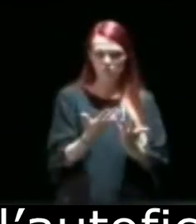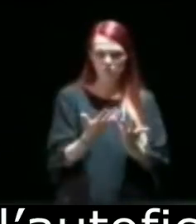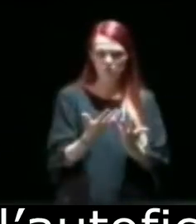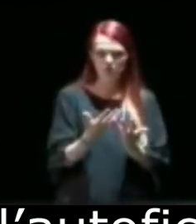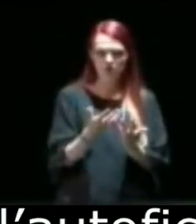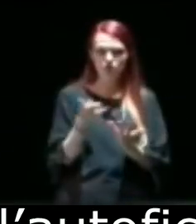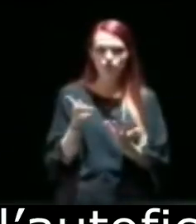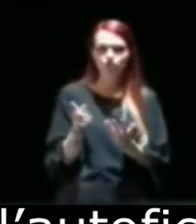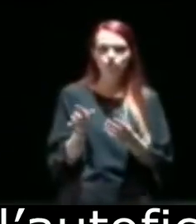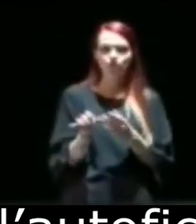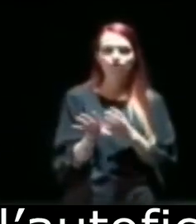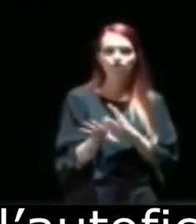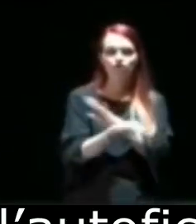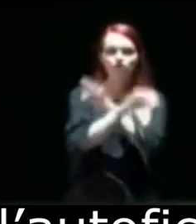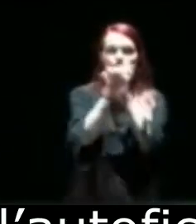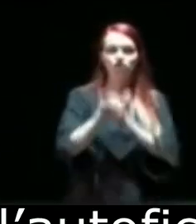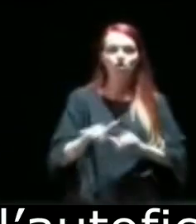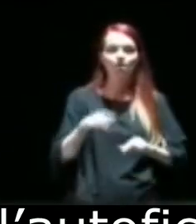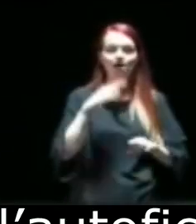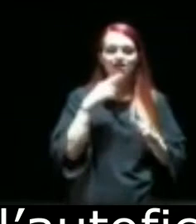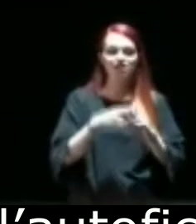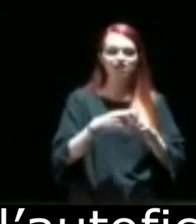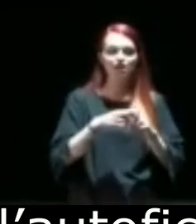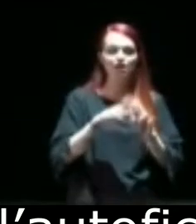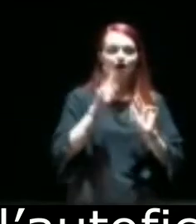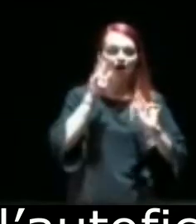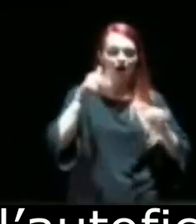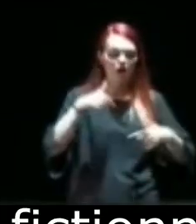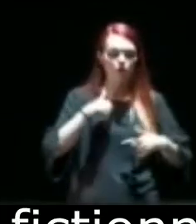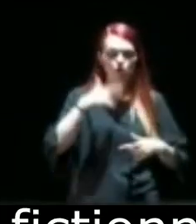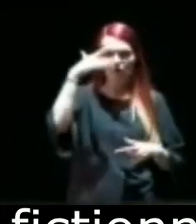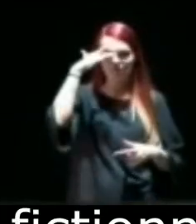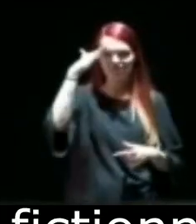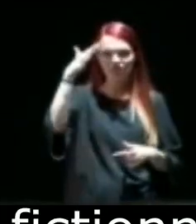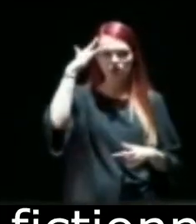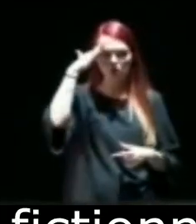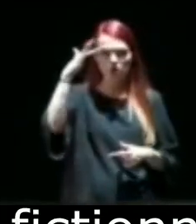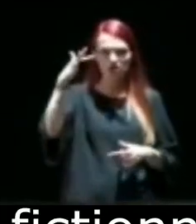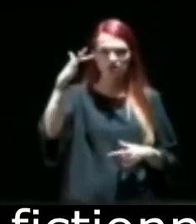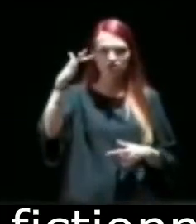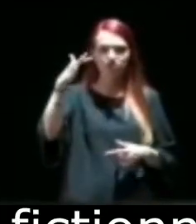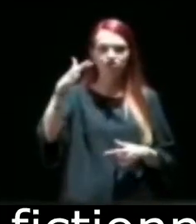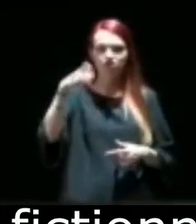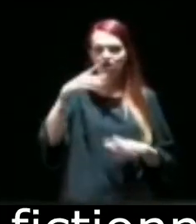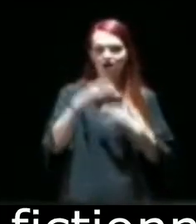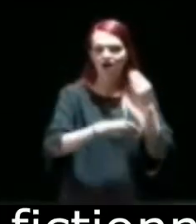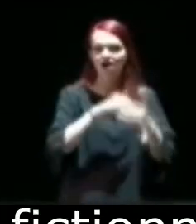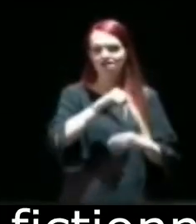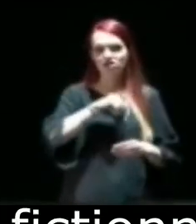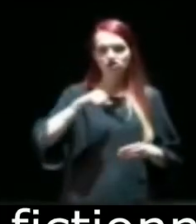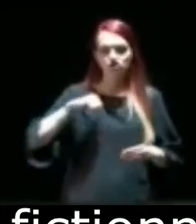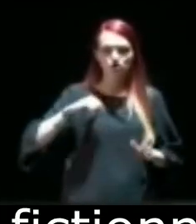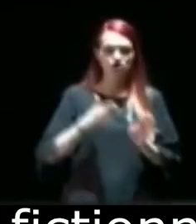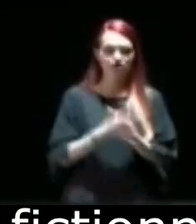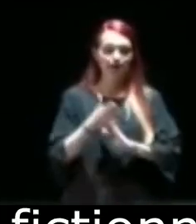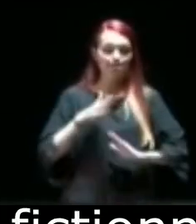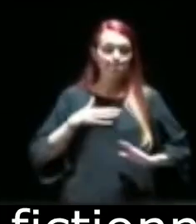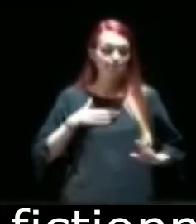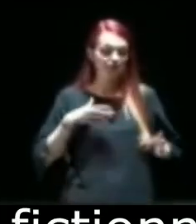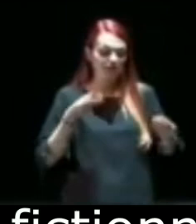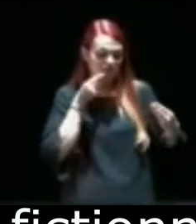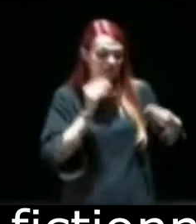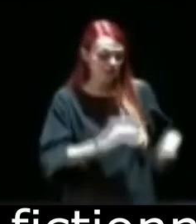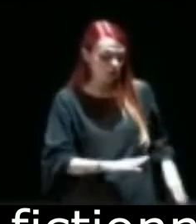él tiene un formato que se llama las autoficciones, que es algo que acostumbra hacer él solo, en el que mezcla su propia historia